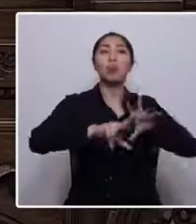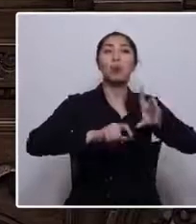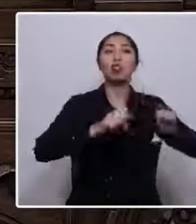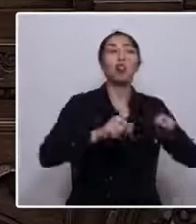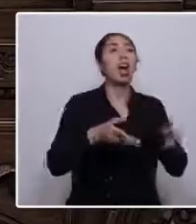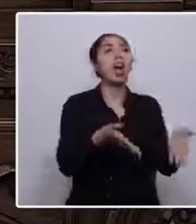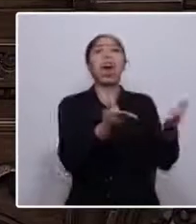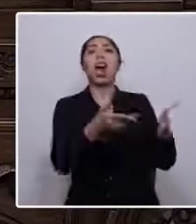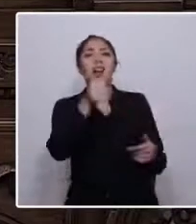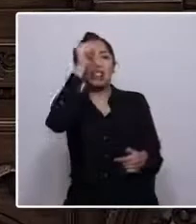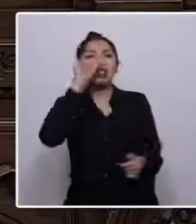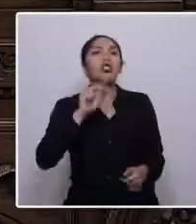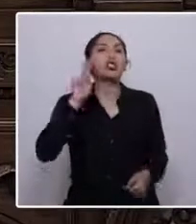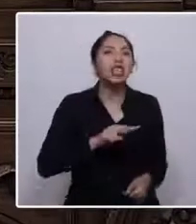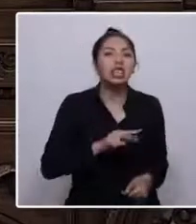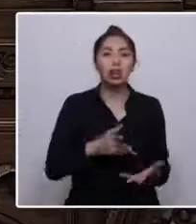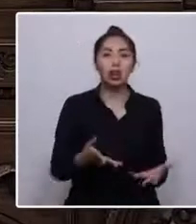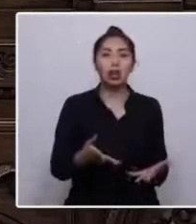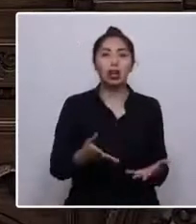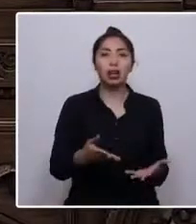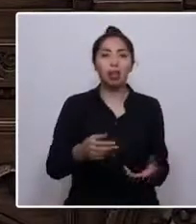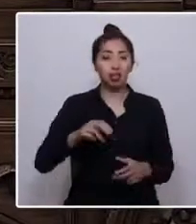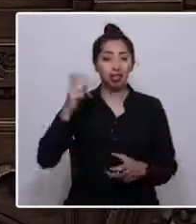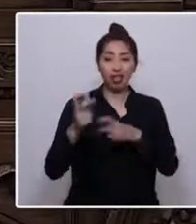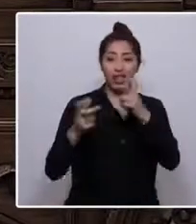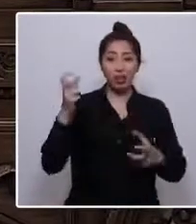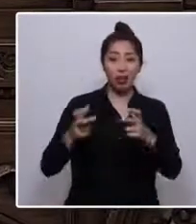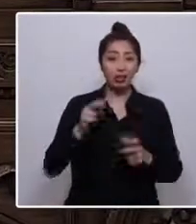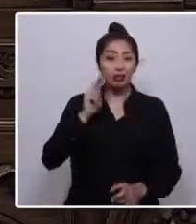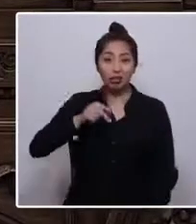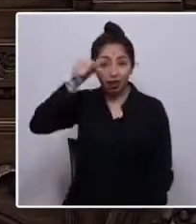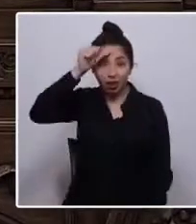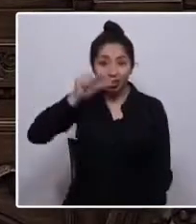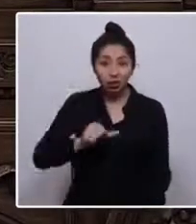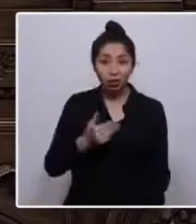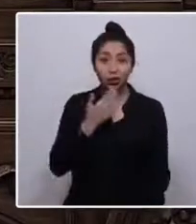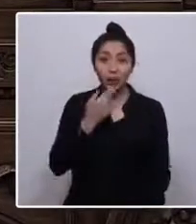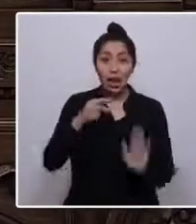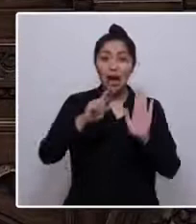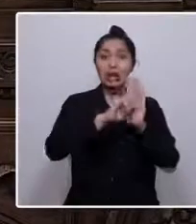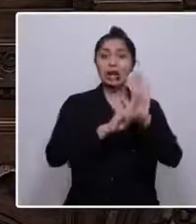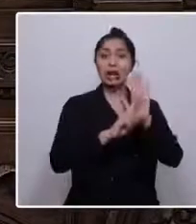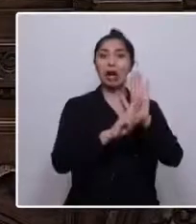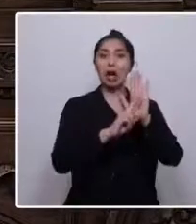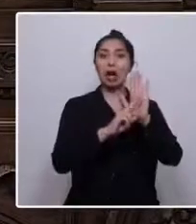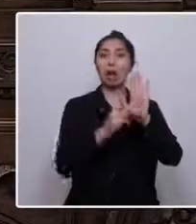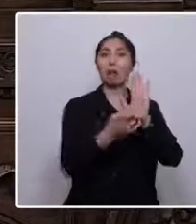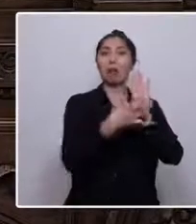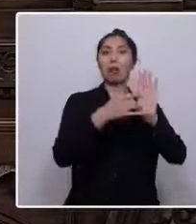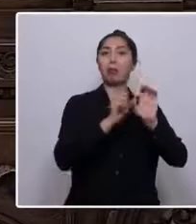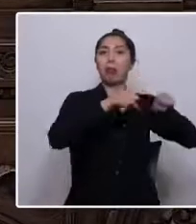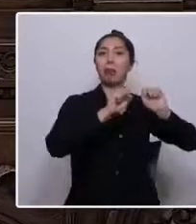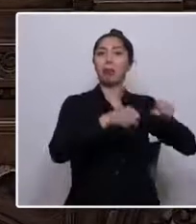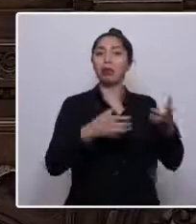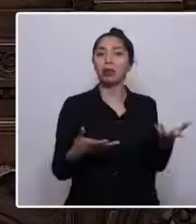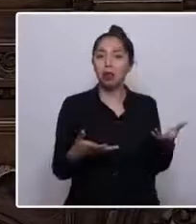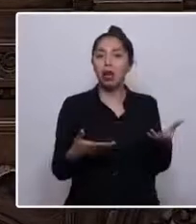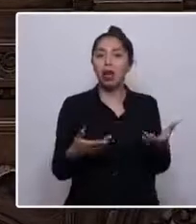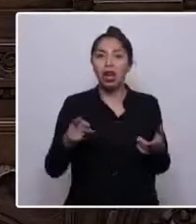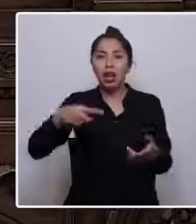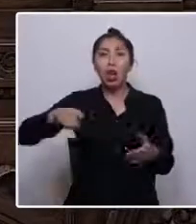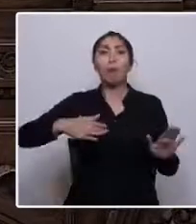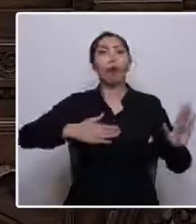violencia, que se salta permanentemente las reglas deslegitimando irremediablemente este proceso, que promete y promete educación